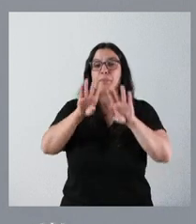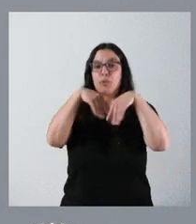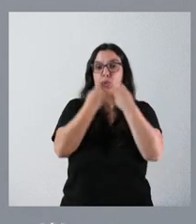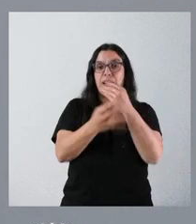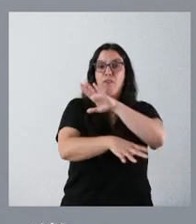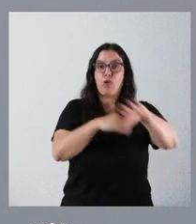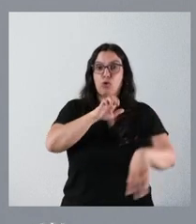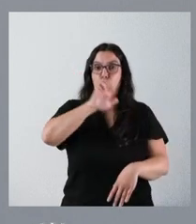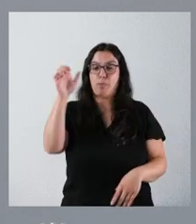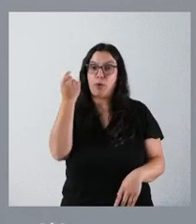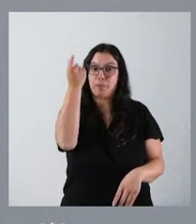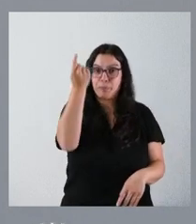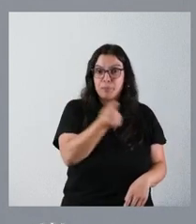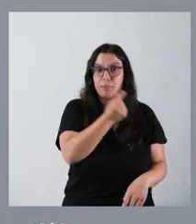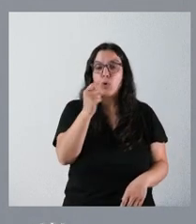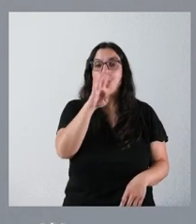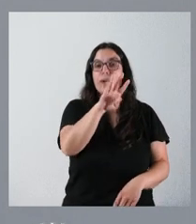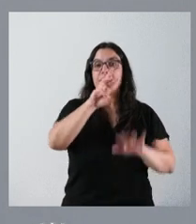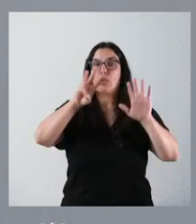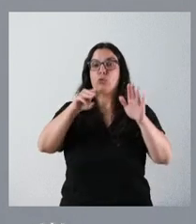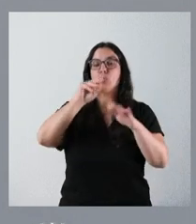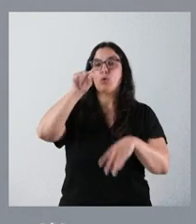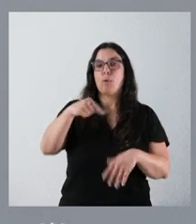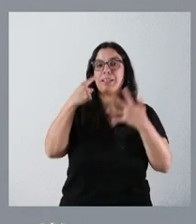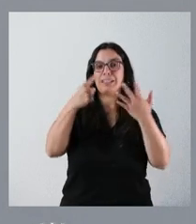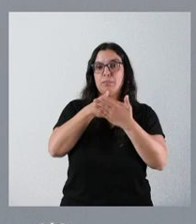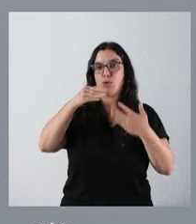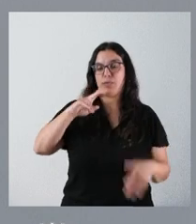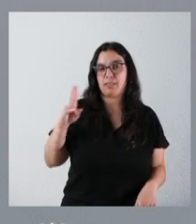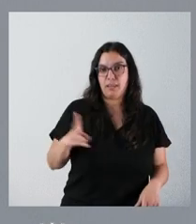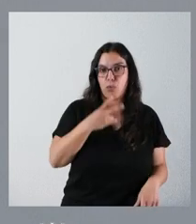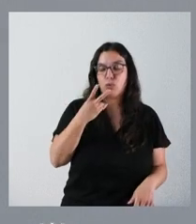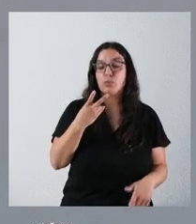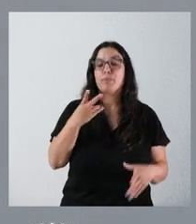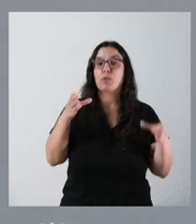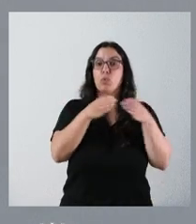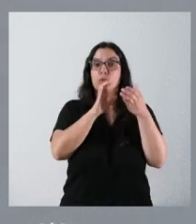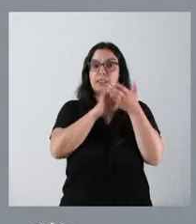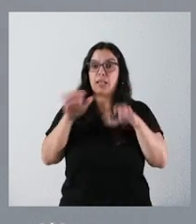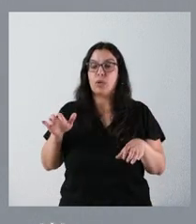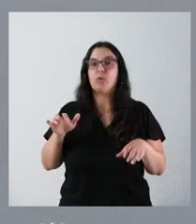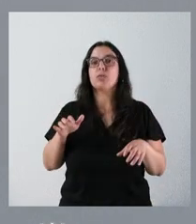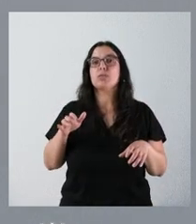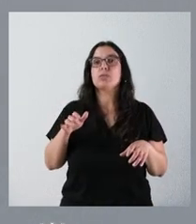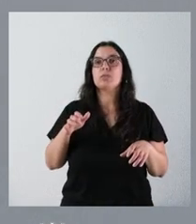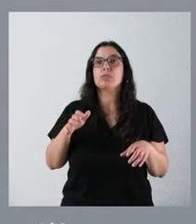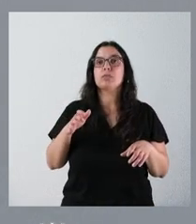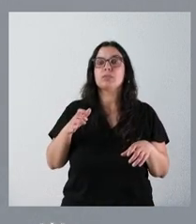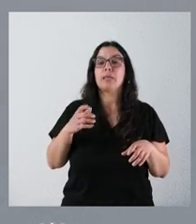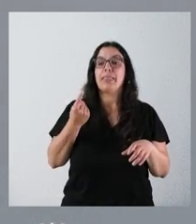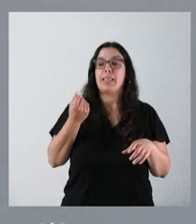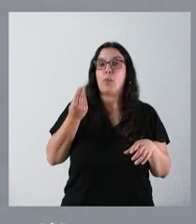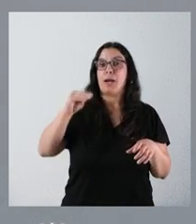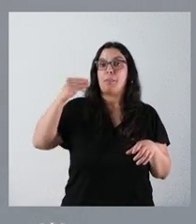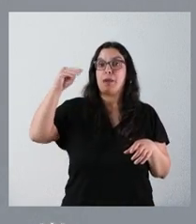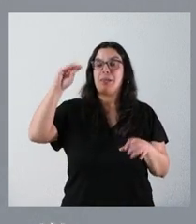europeos, como les digo, son de 48,6 millones de euros. La Junta ha acudido a unas cantidades adicionales